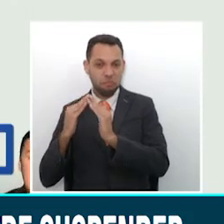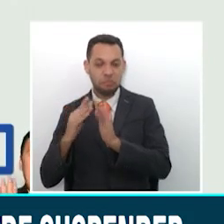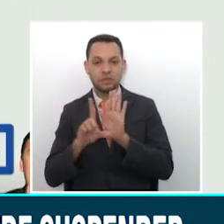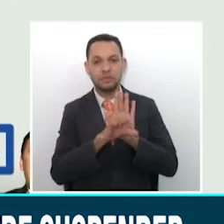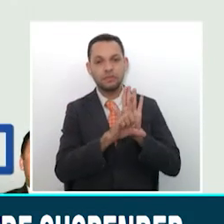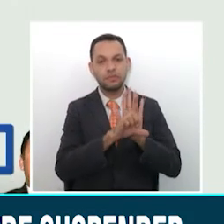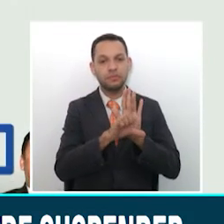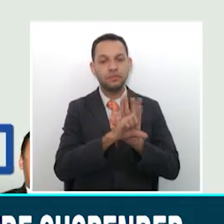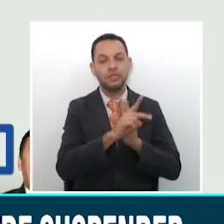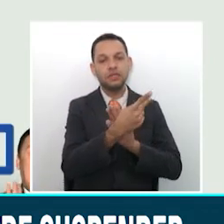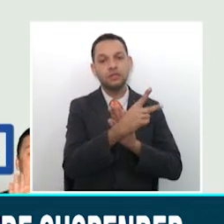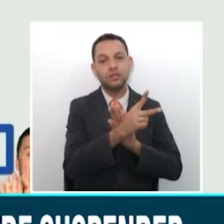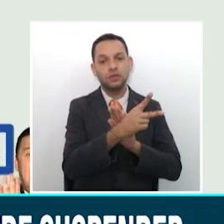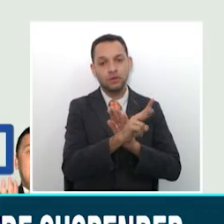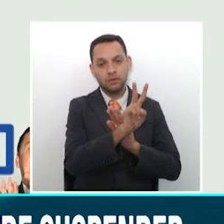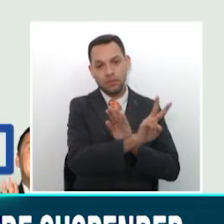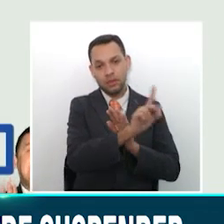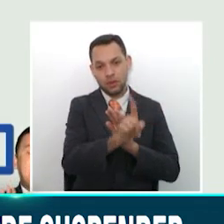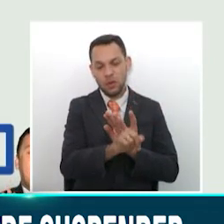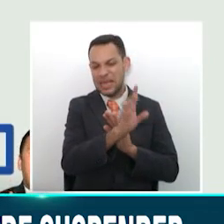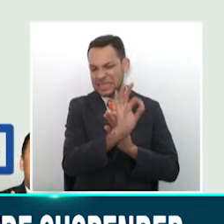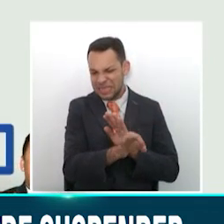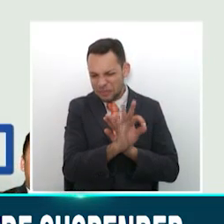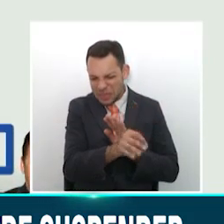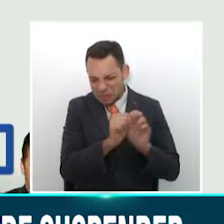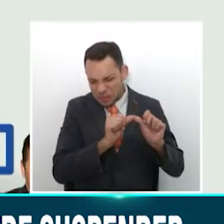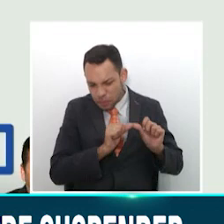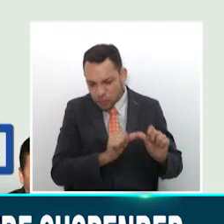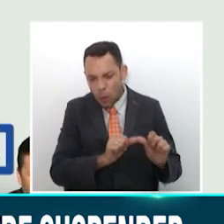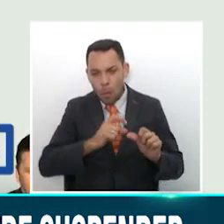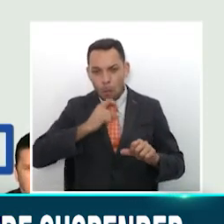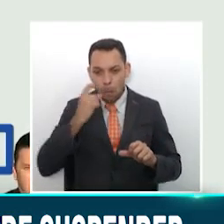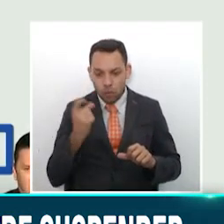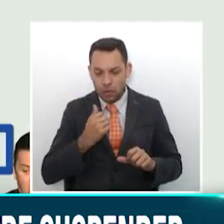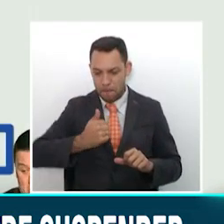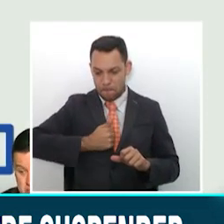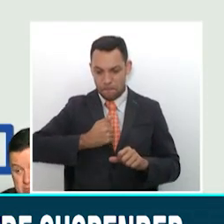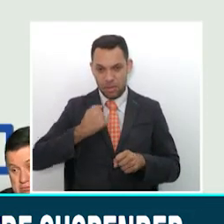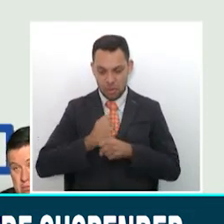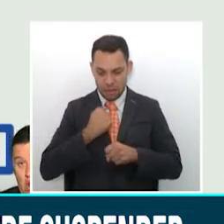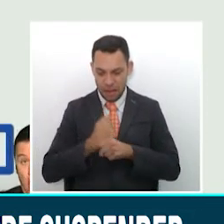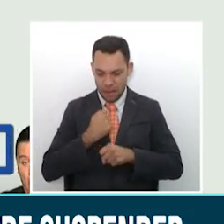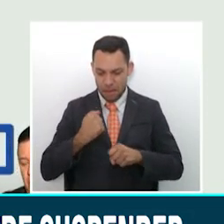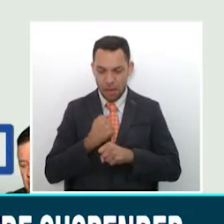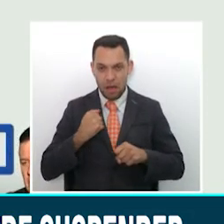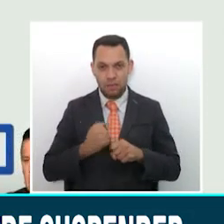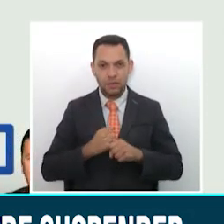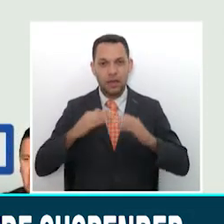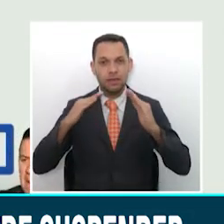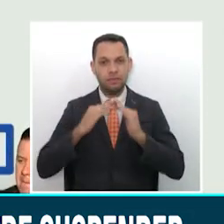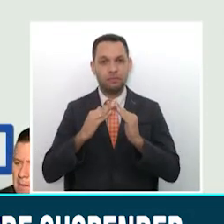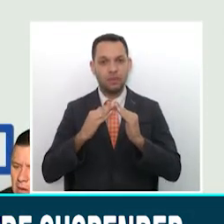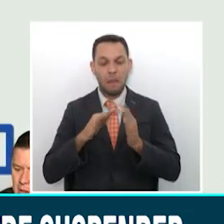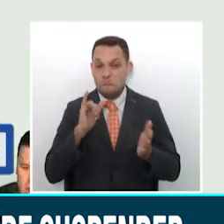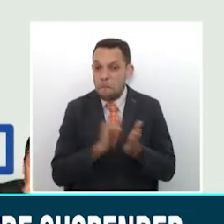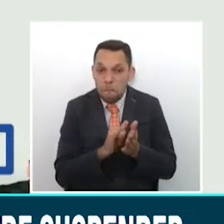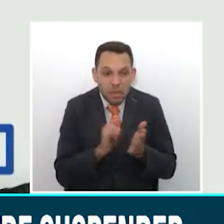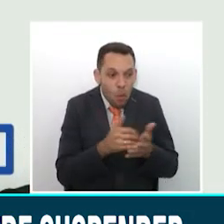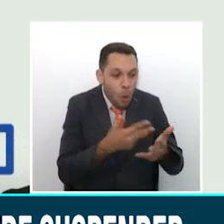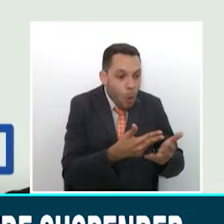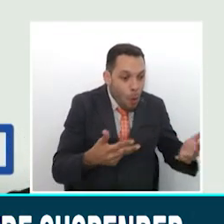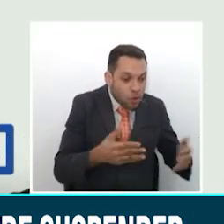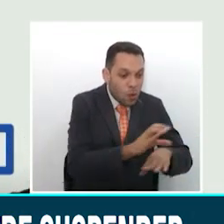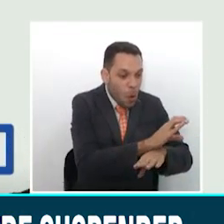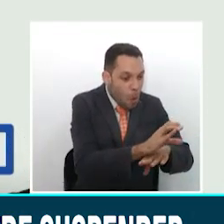1221, siempre se busca que el trabajador, el empleador, traslade los mismos elementos de